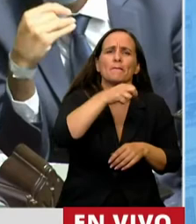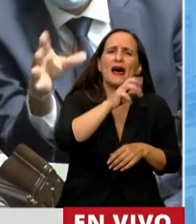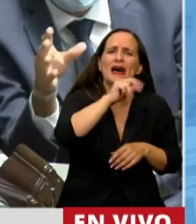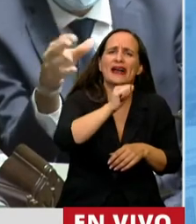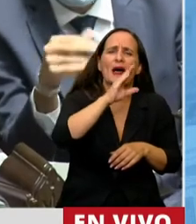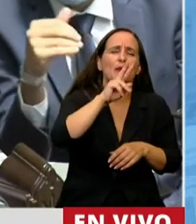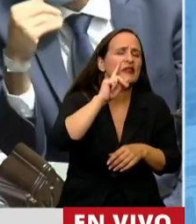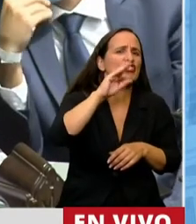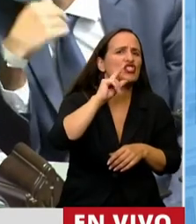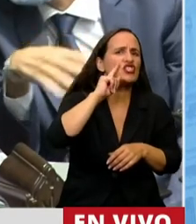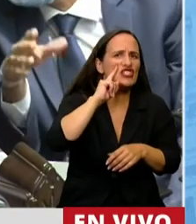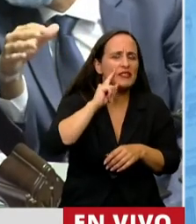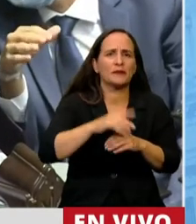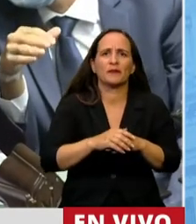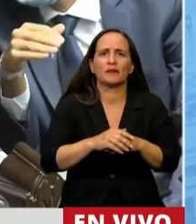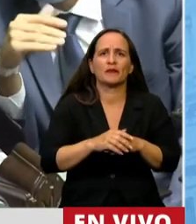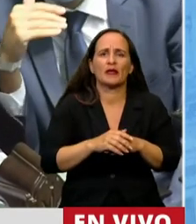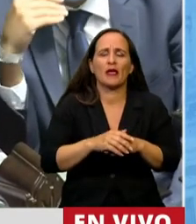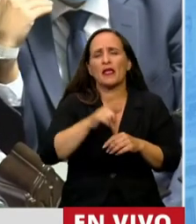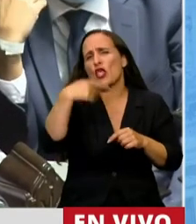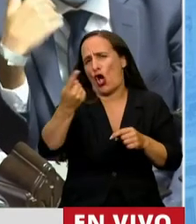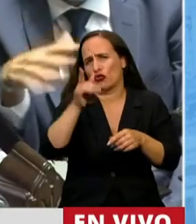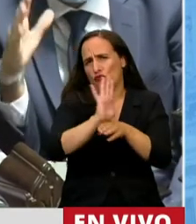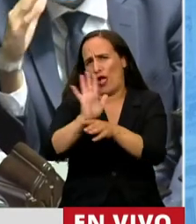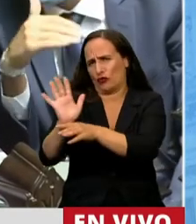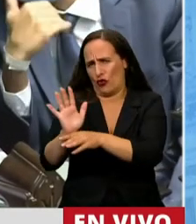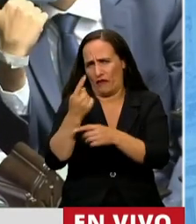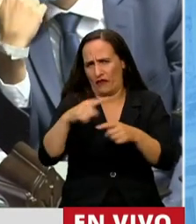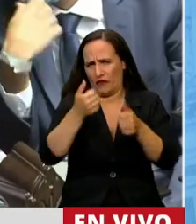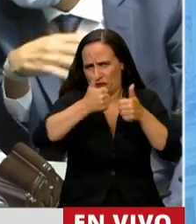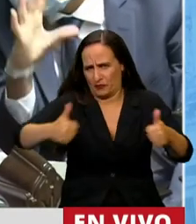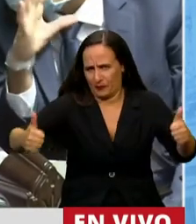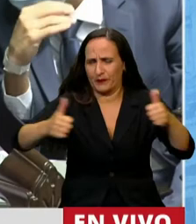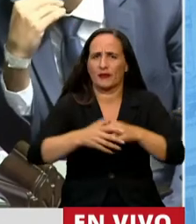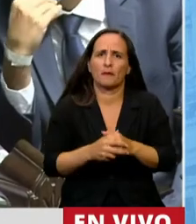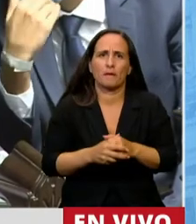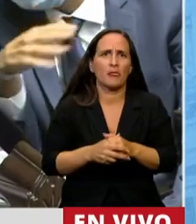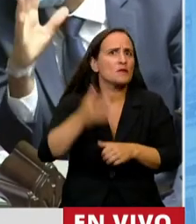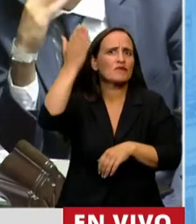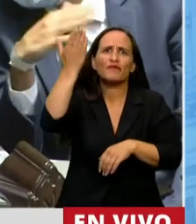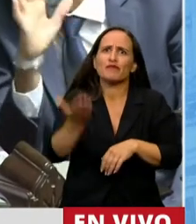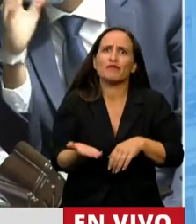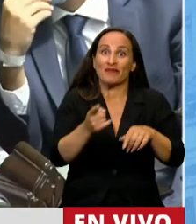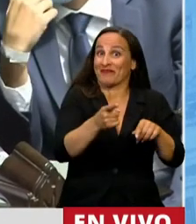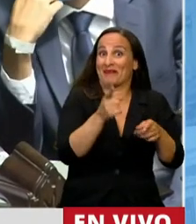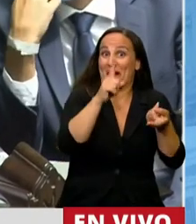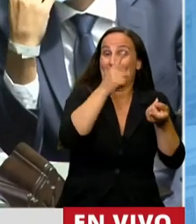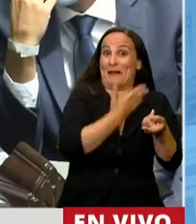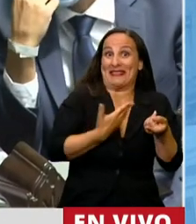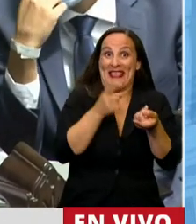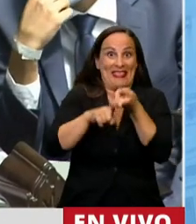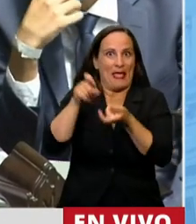y Piarinea de Alessi, entre otros. Fue una destacada primera dama entre los años